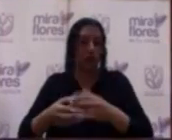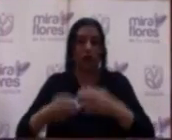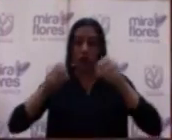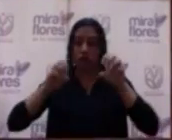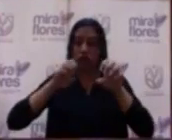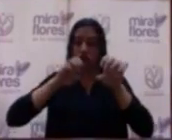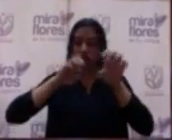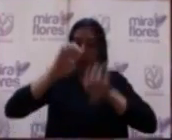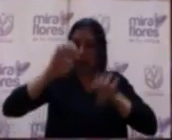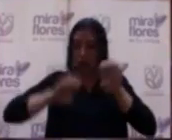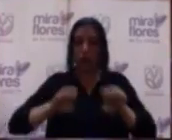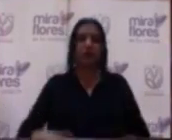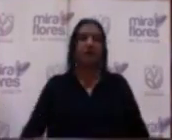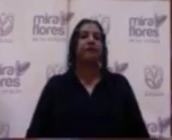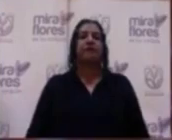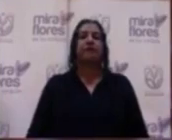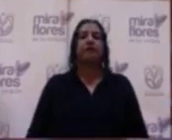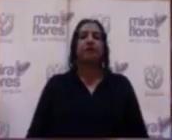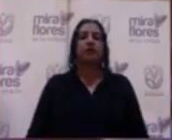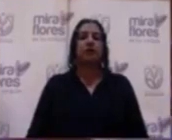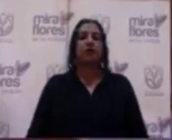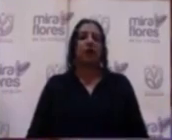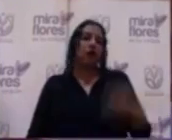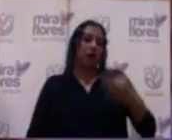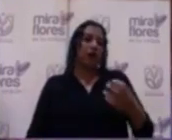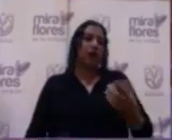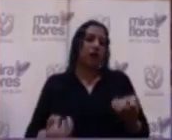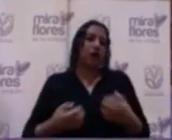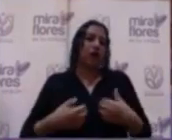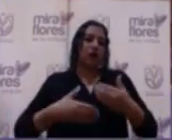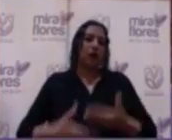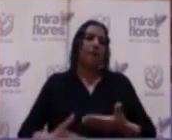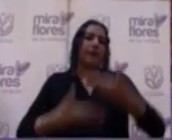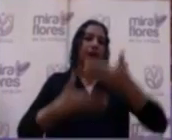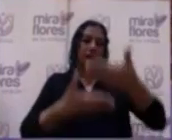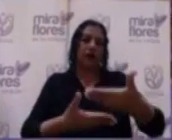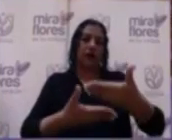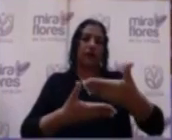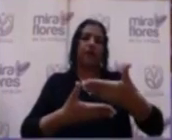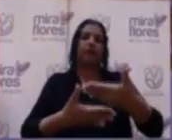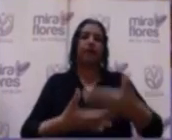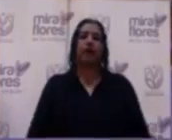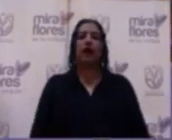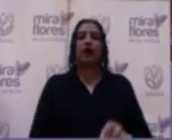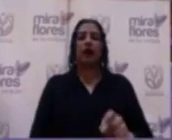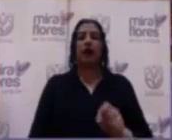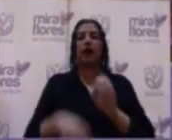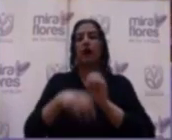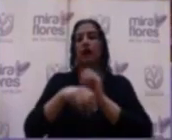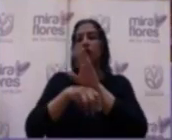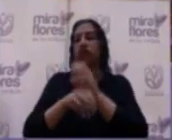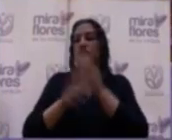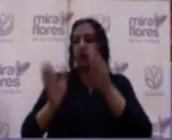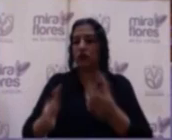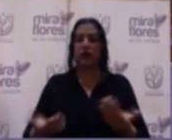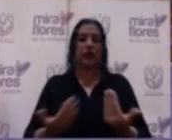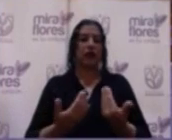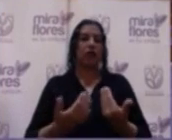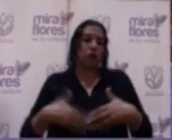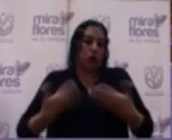Bien, concretamente quisiera plantear de que el consejo tenga bien